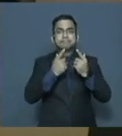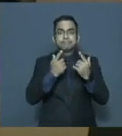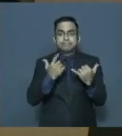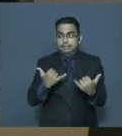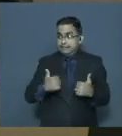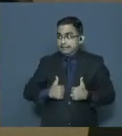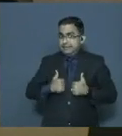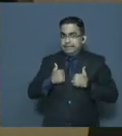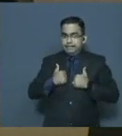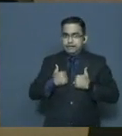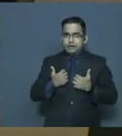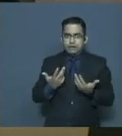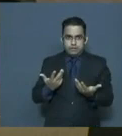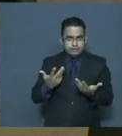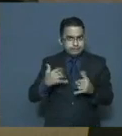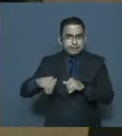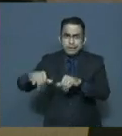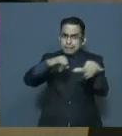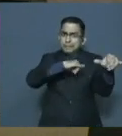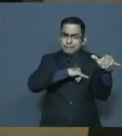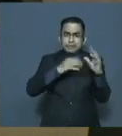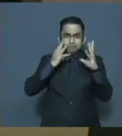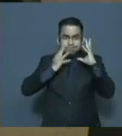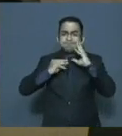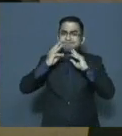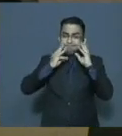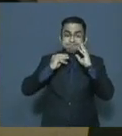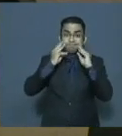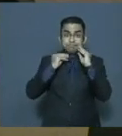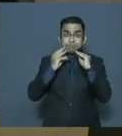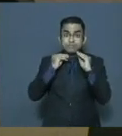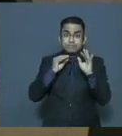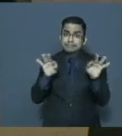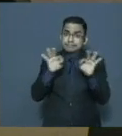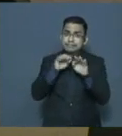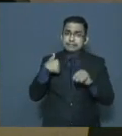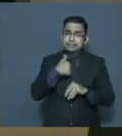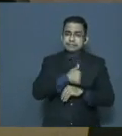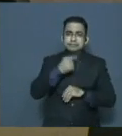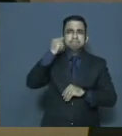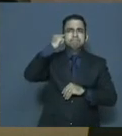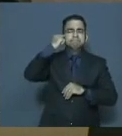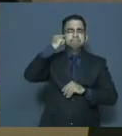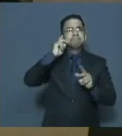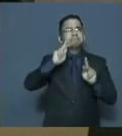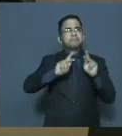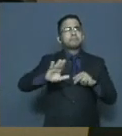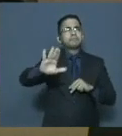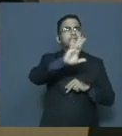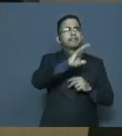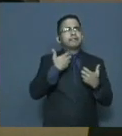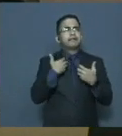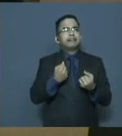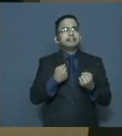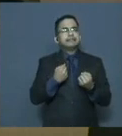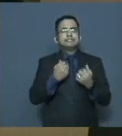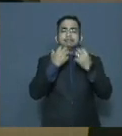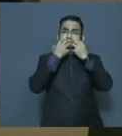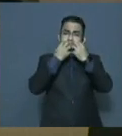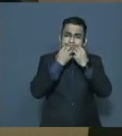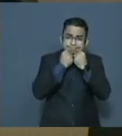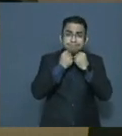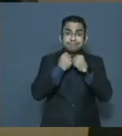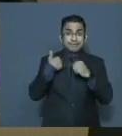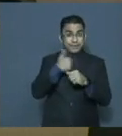las que vivimos en nuestro país. Es justo que continuemos tomando en cuenta las necesidades de proteger la salud de nuestros